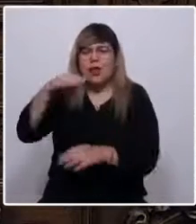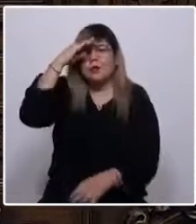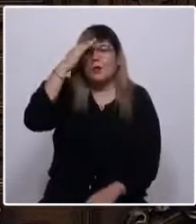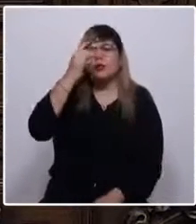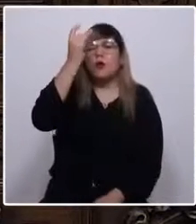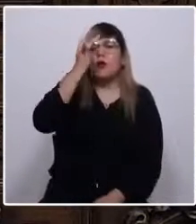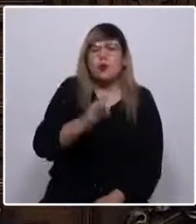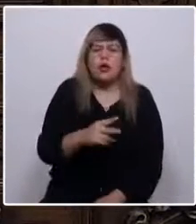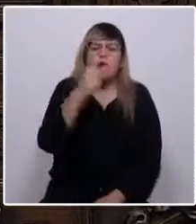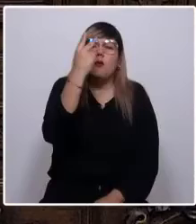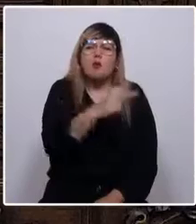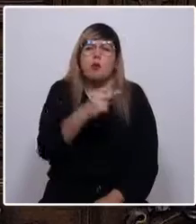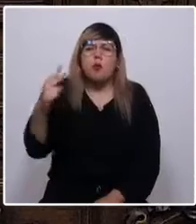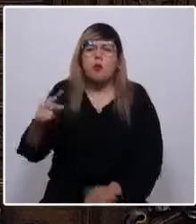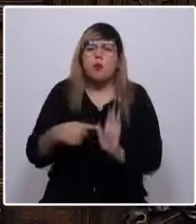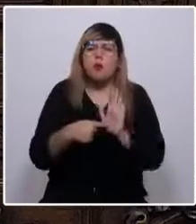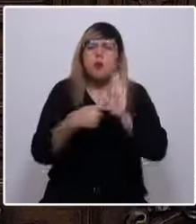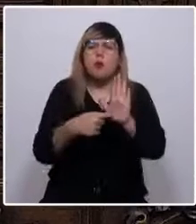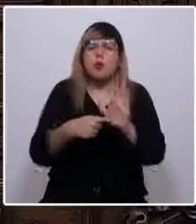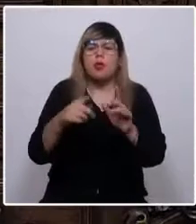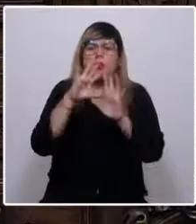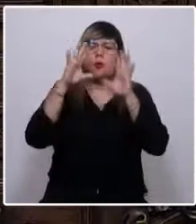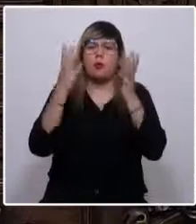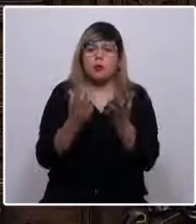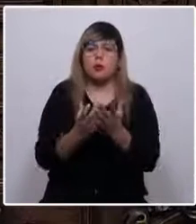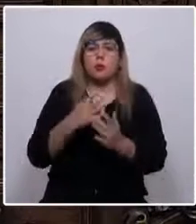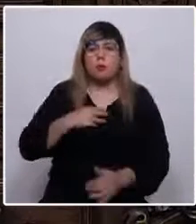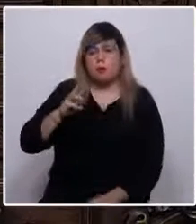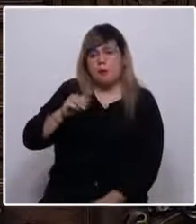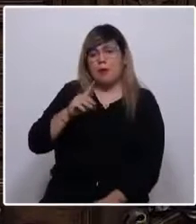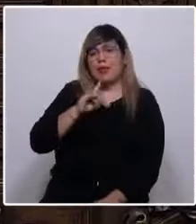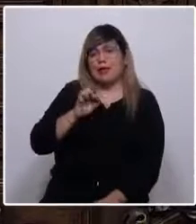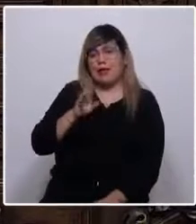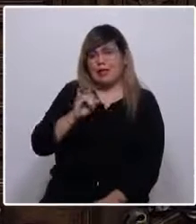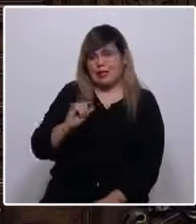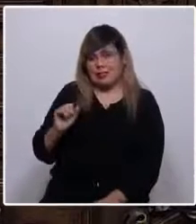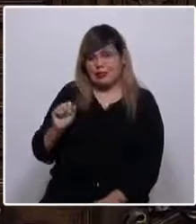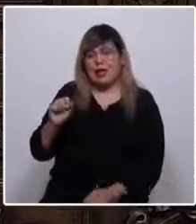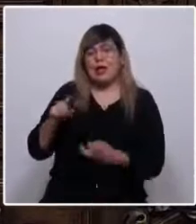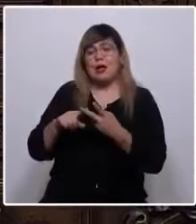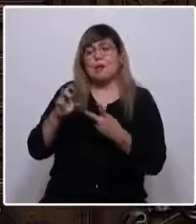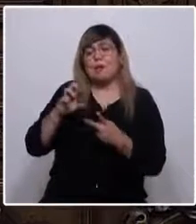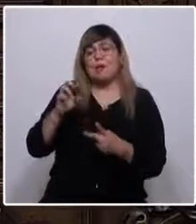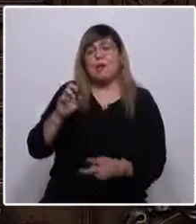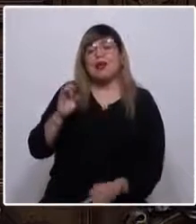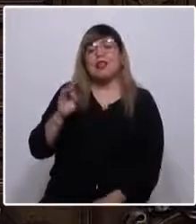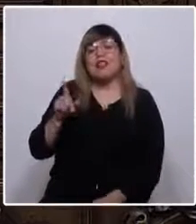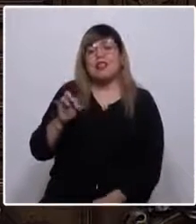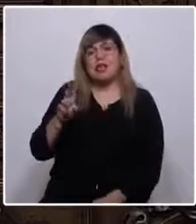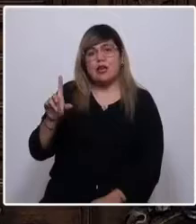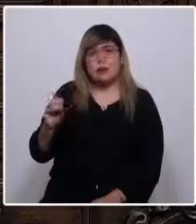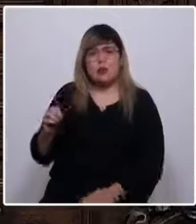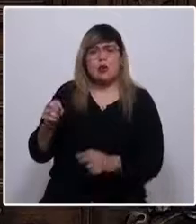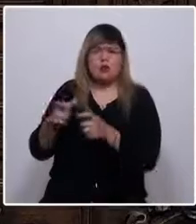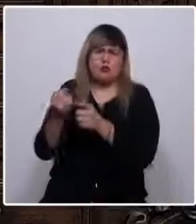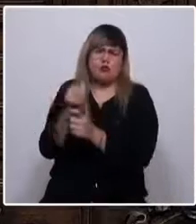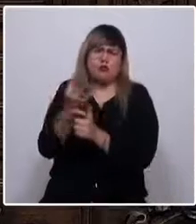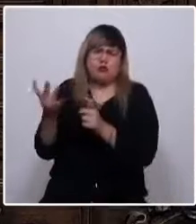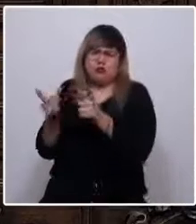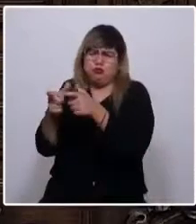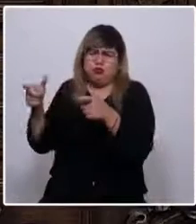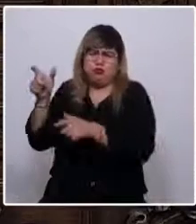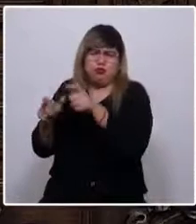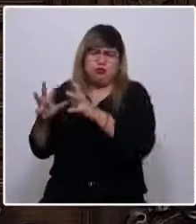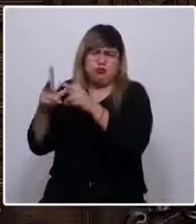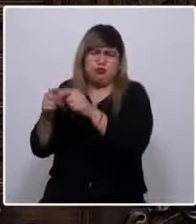desde las propias imágenes del mundo. Mi madre Teresa y padre Guillermo, en una familia inquieta y numerosa, supieron inyectarme el hambre